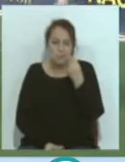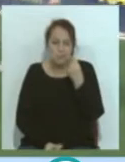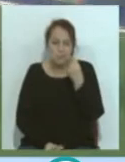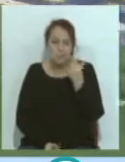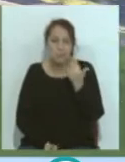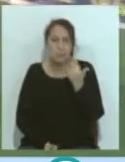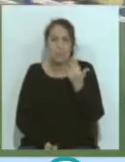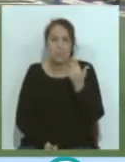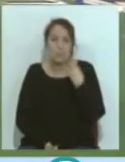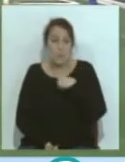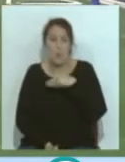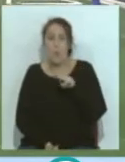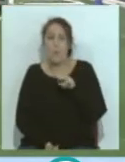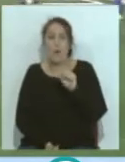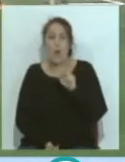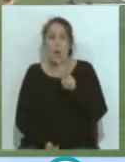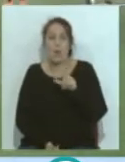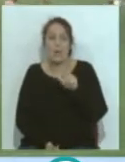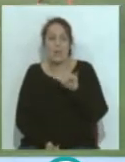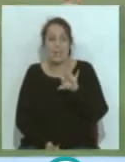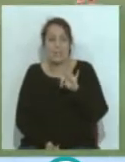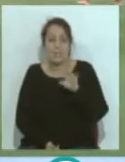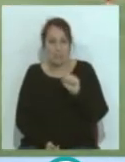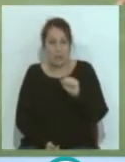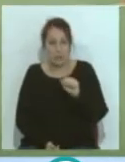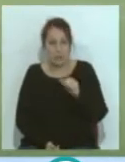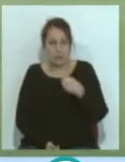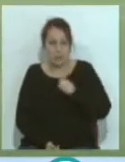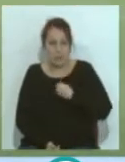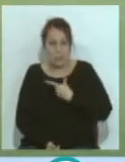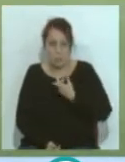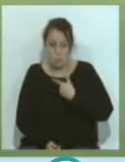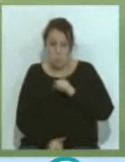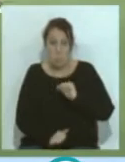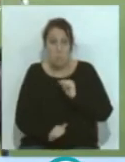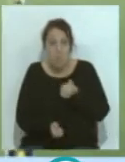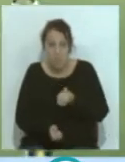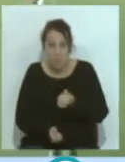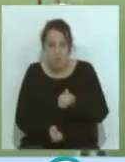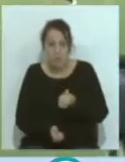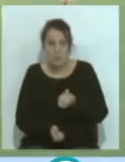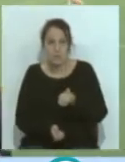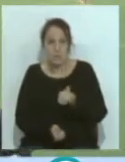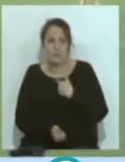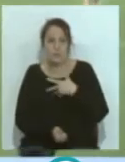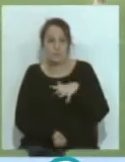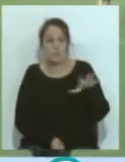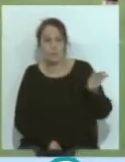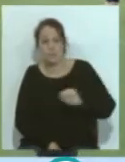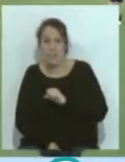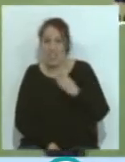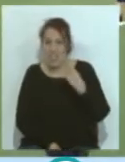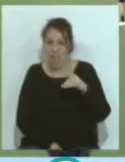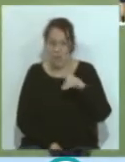Gabriel Paulista el inductor de agarrar a Diacaví